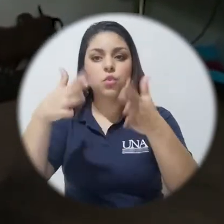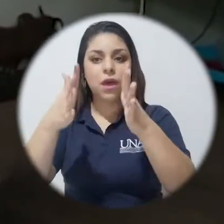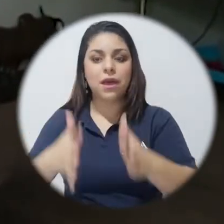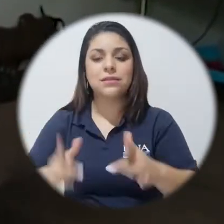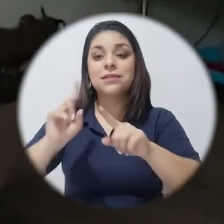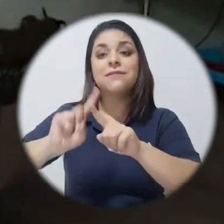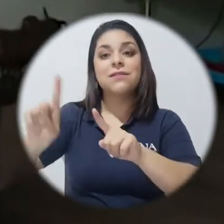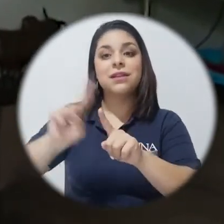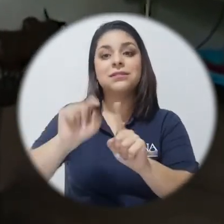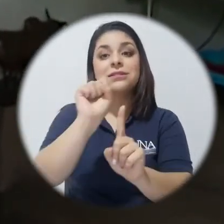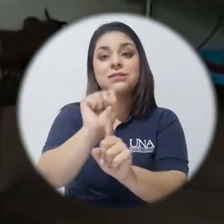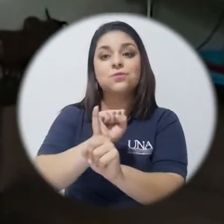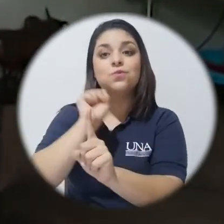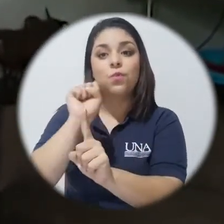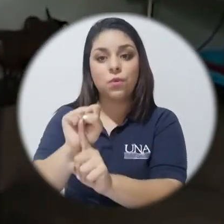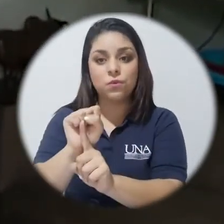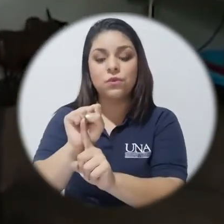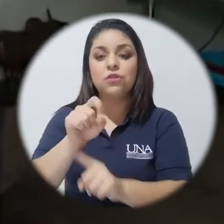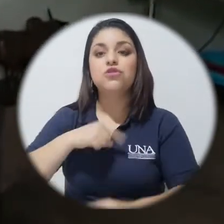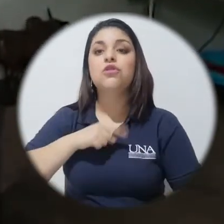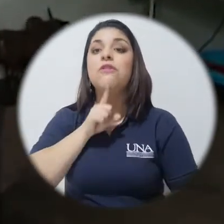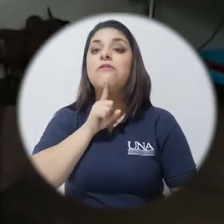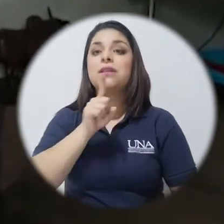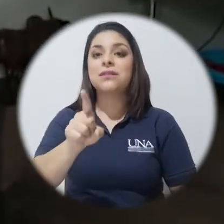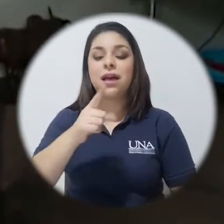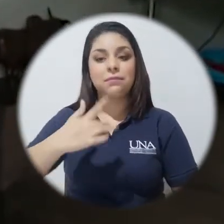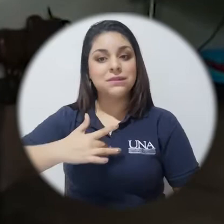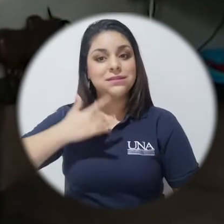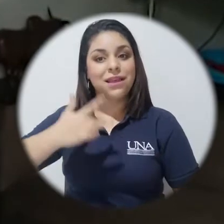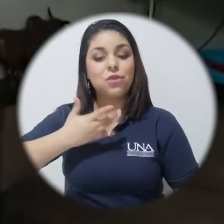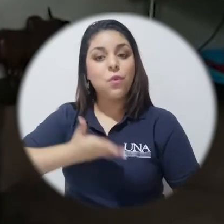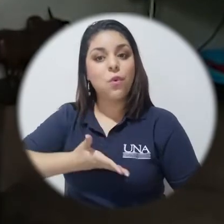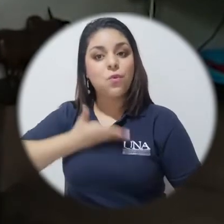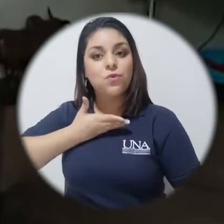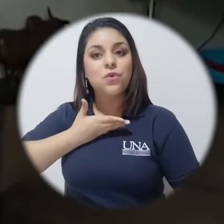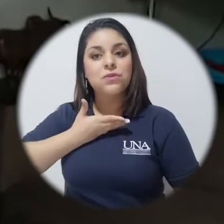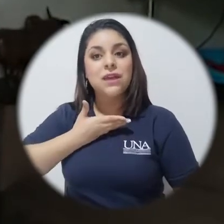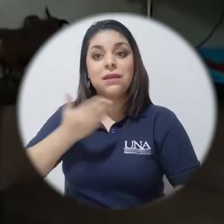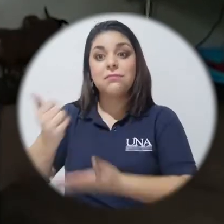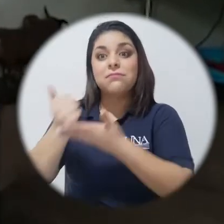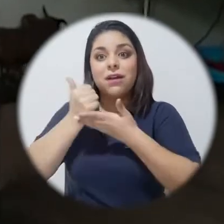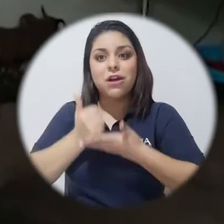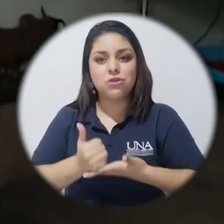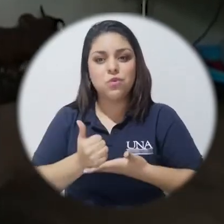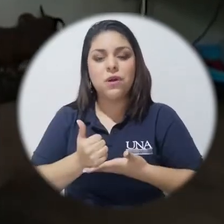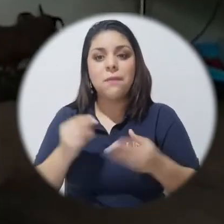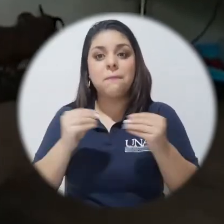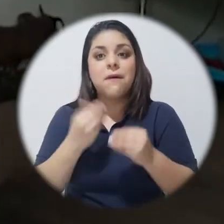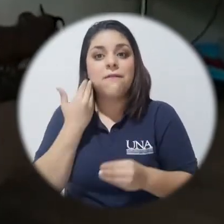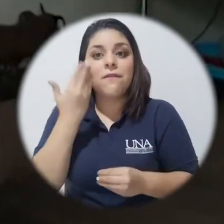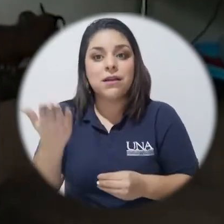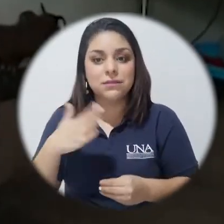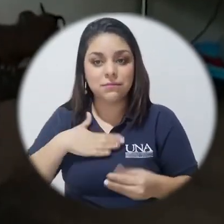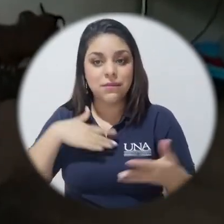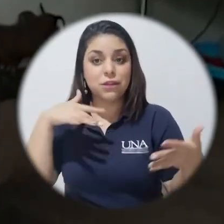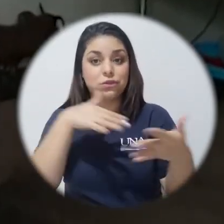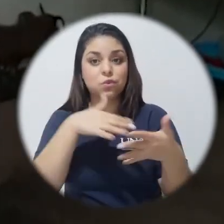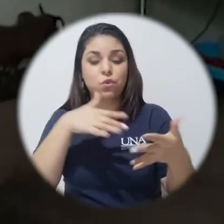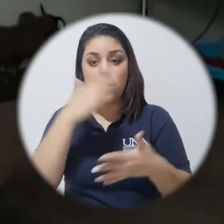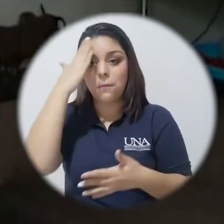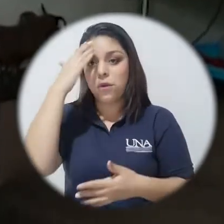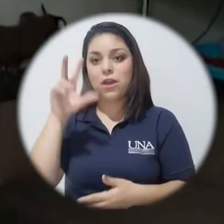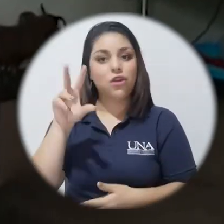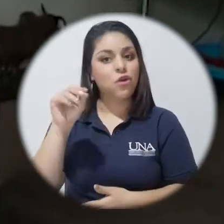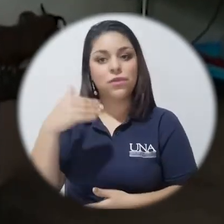circunstancias y la verdad me siento orgullosa y me va a facilitar mucho en el estudio porque no